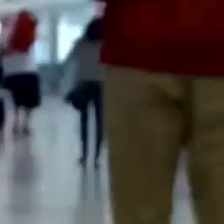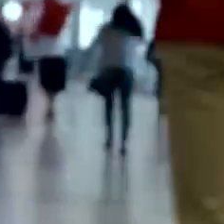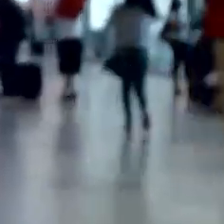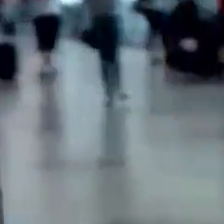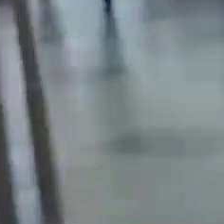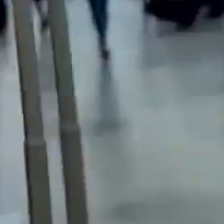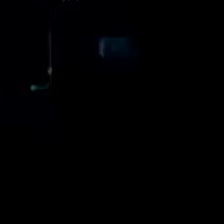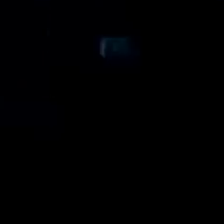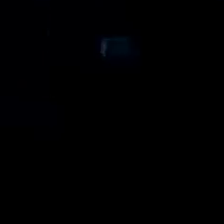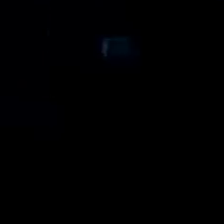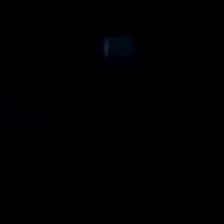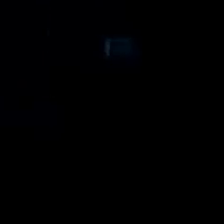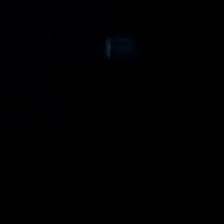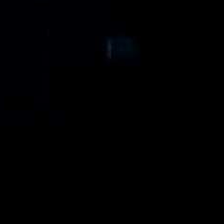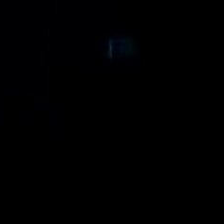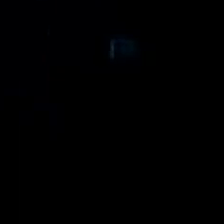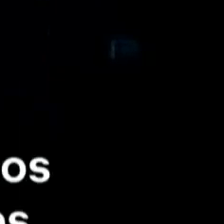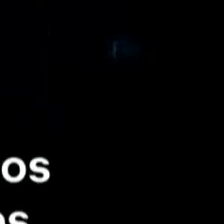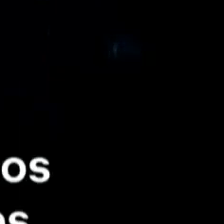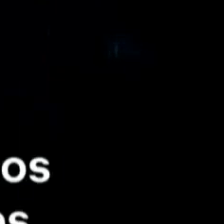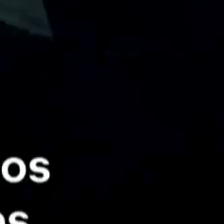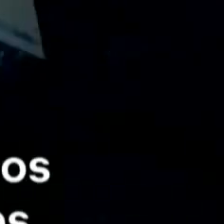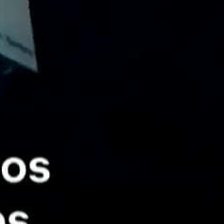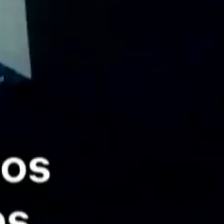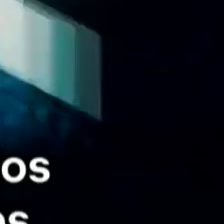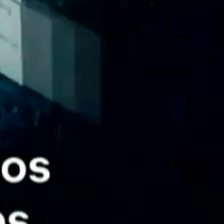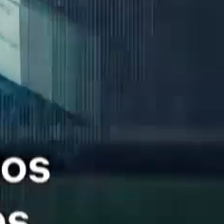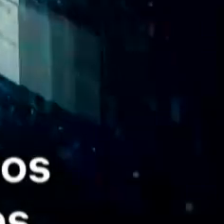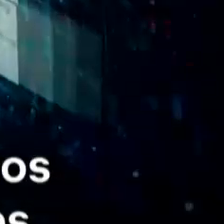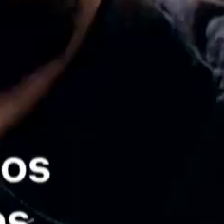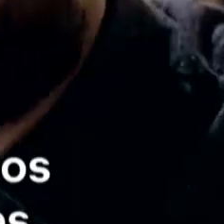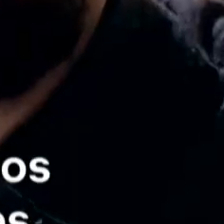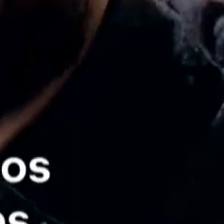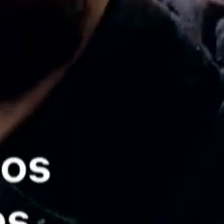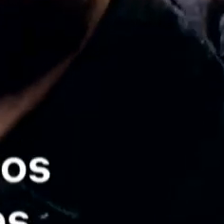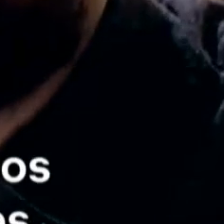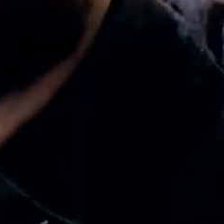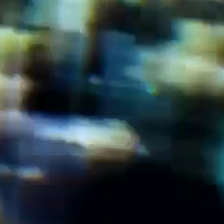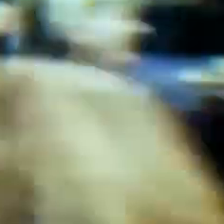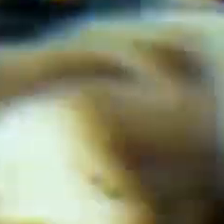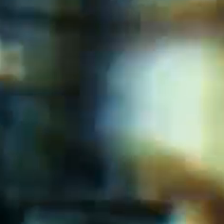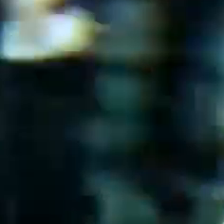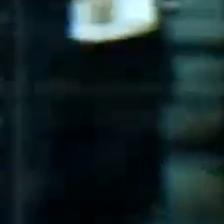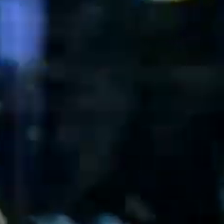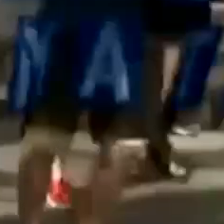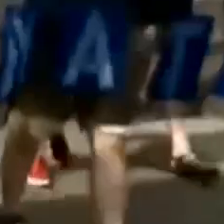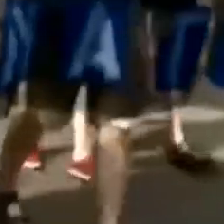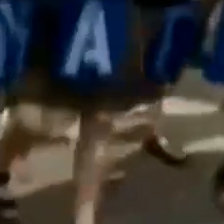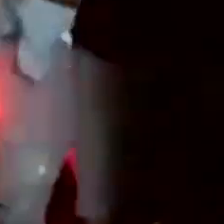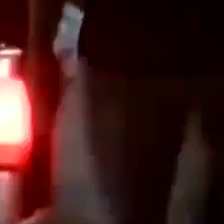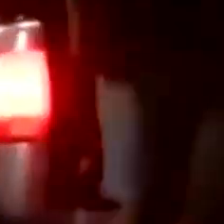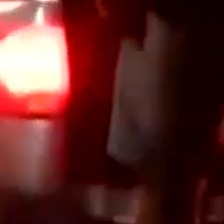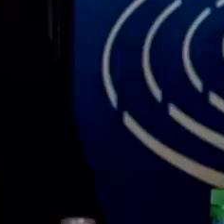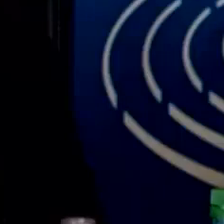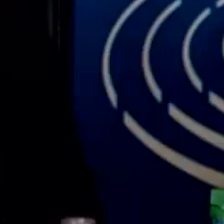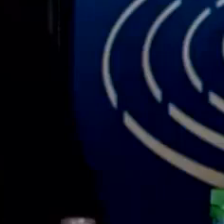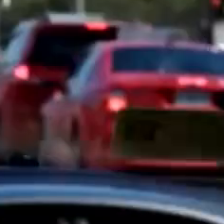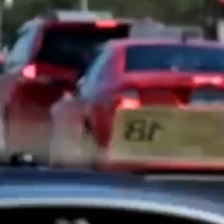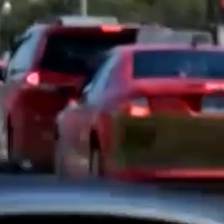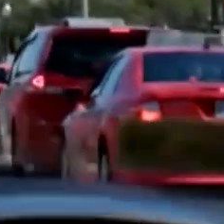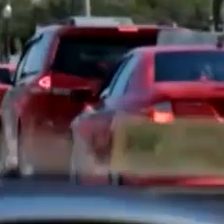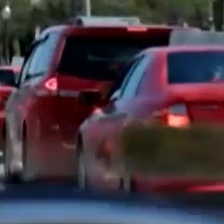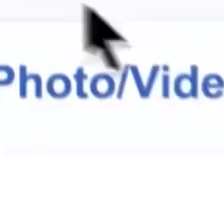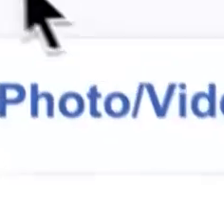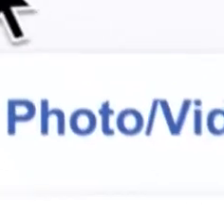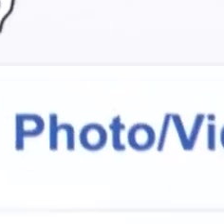people mad. Data rights should be considered just fundamental rights. This is about the integrity